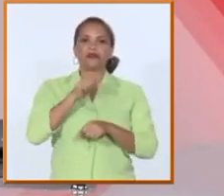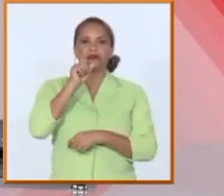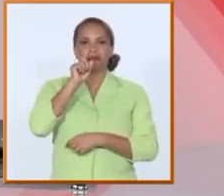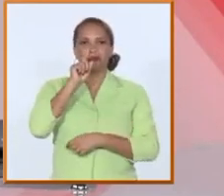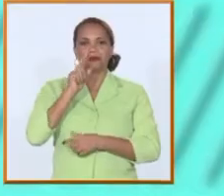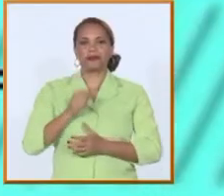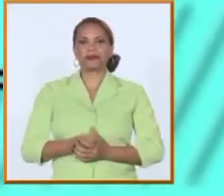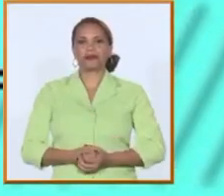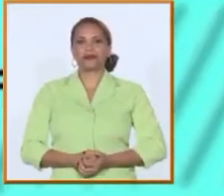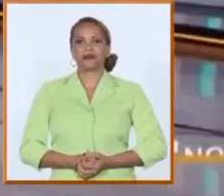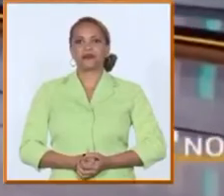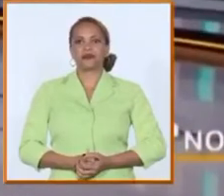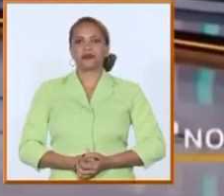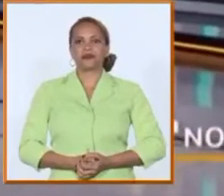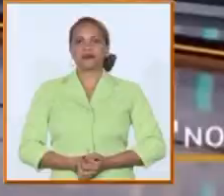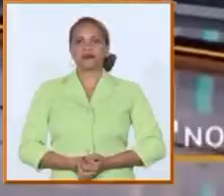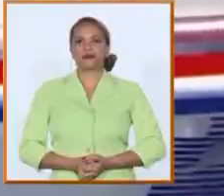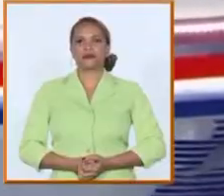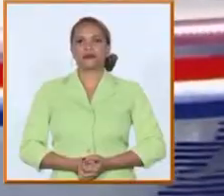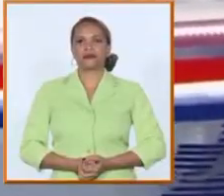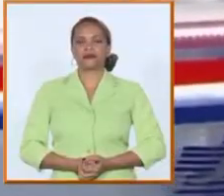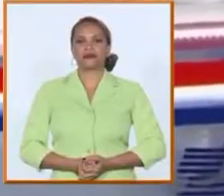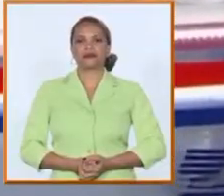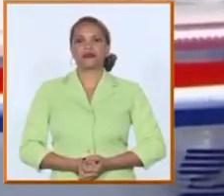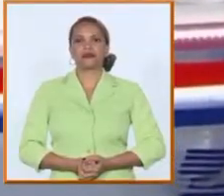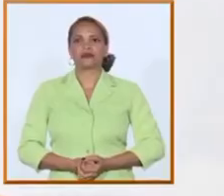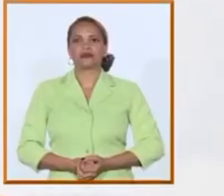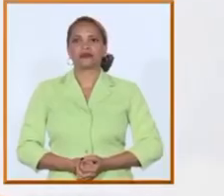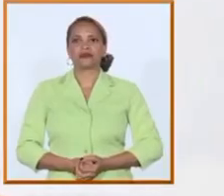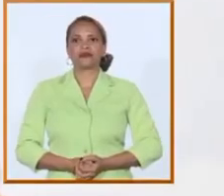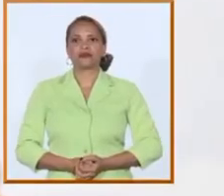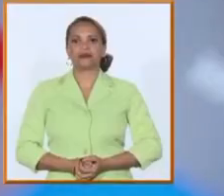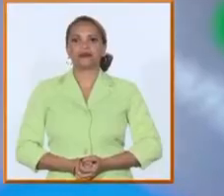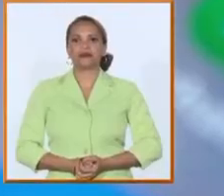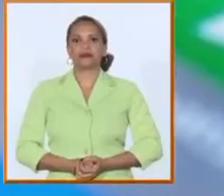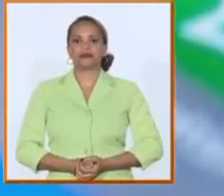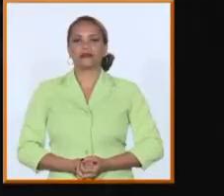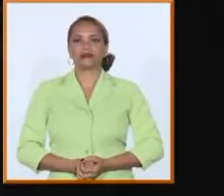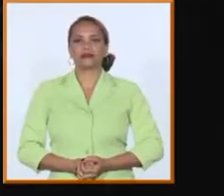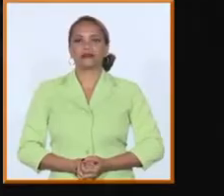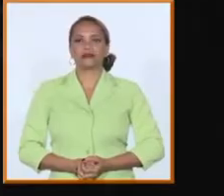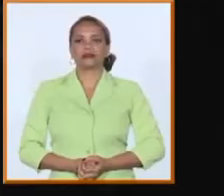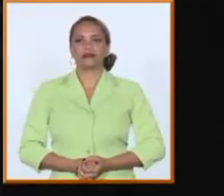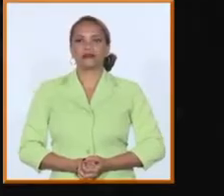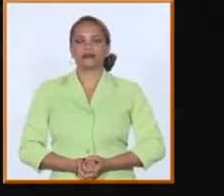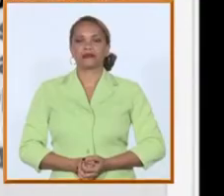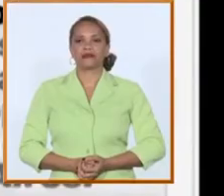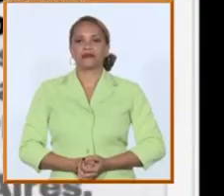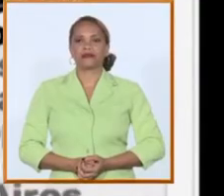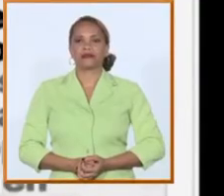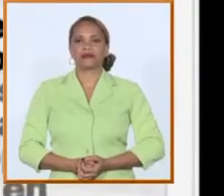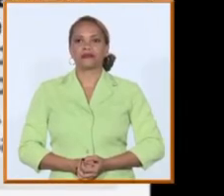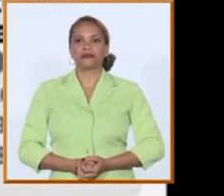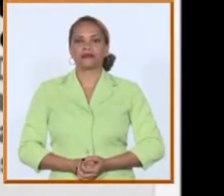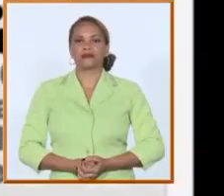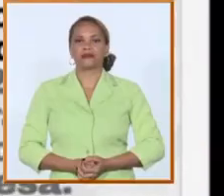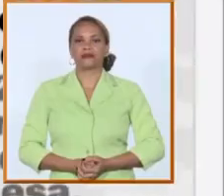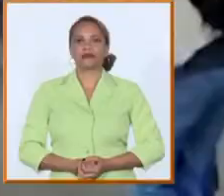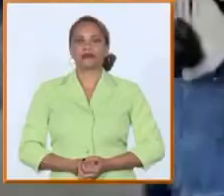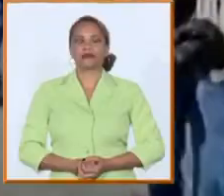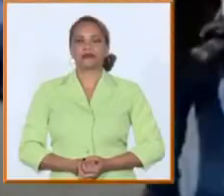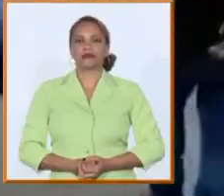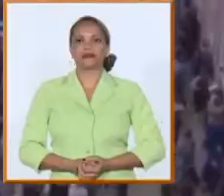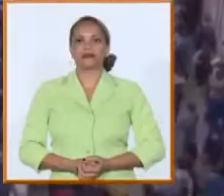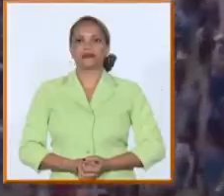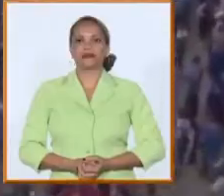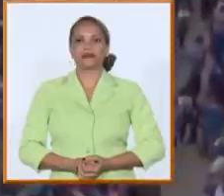para llegar a las esencias detrás de las apariencias para rasgar la costura de la manipulación mediática para dejar